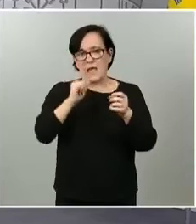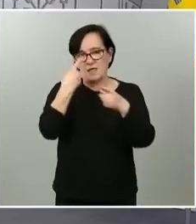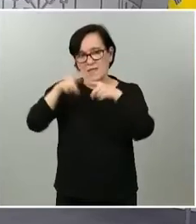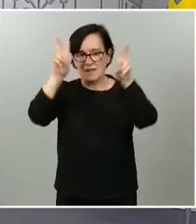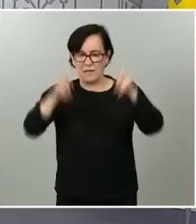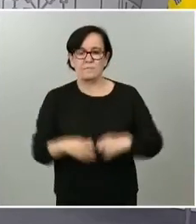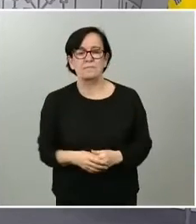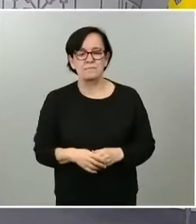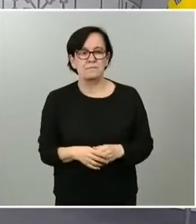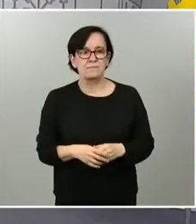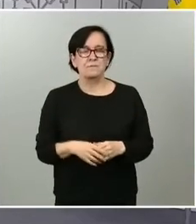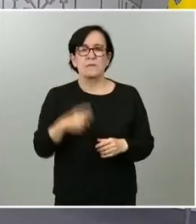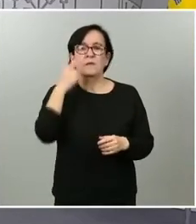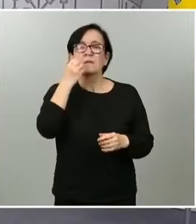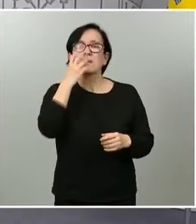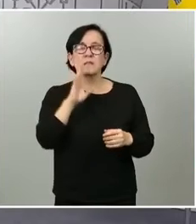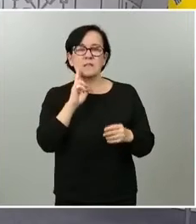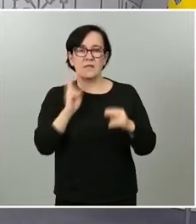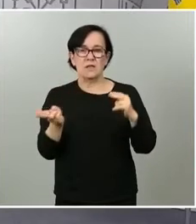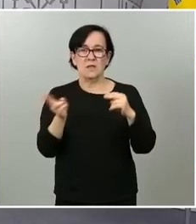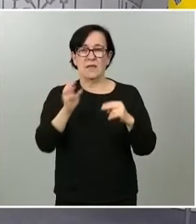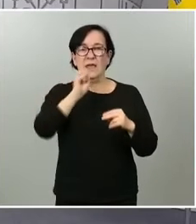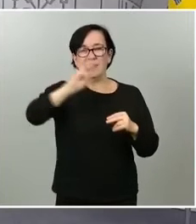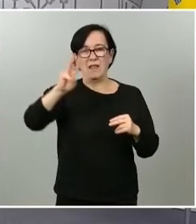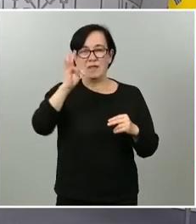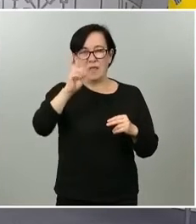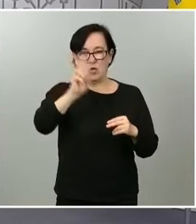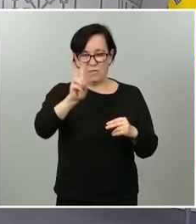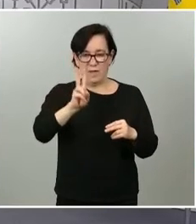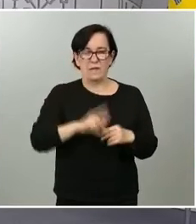Vamos a ver qué tal la conexión con 13TV toma la palabra ahora adelante.